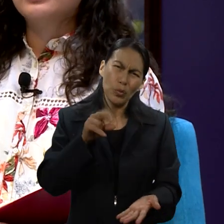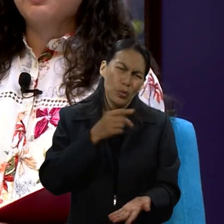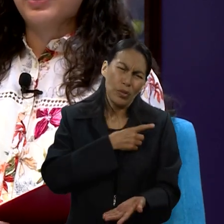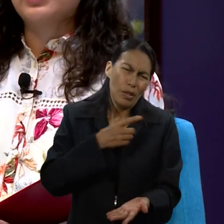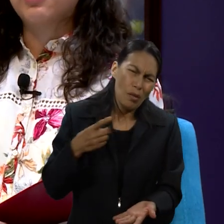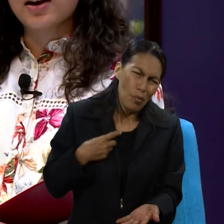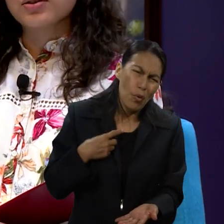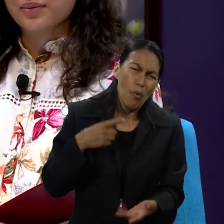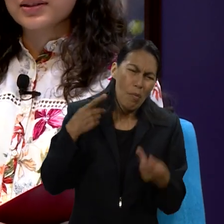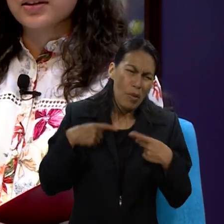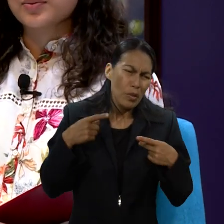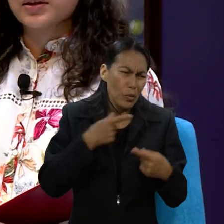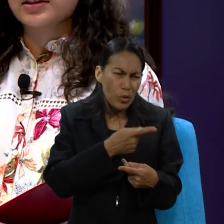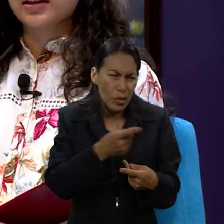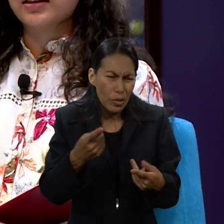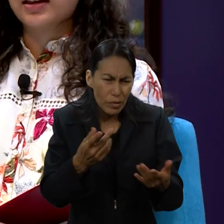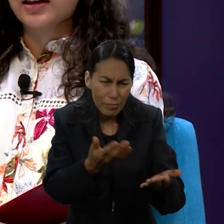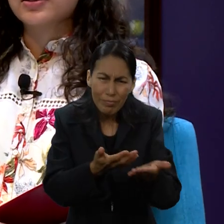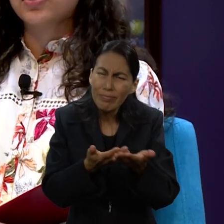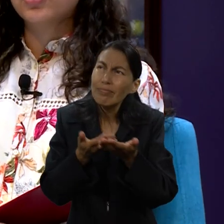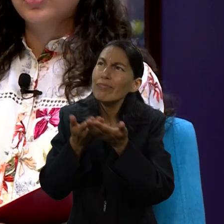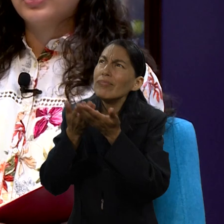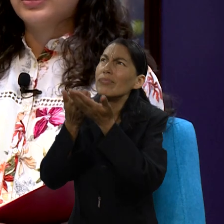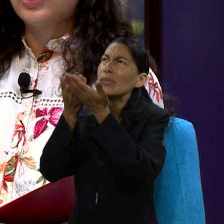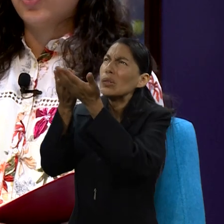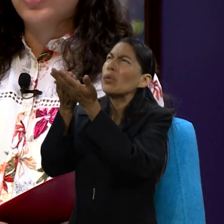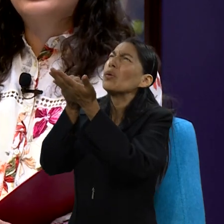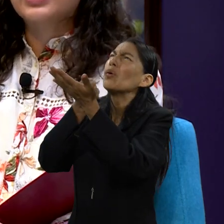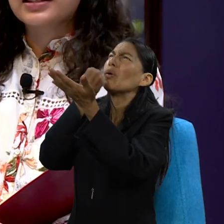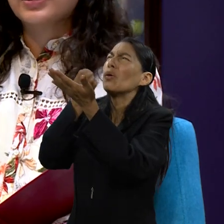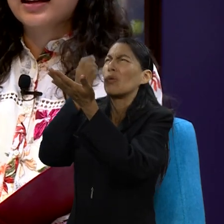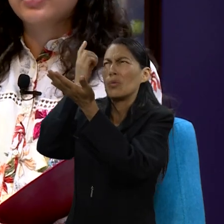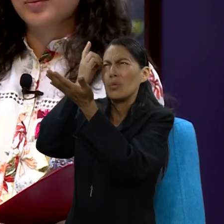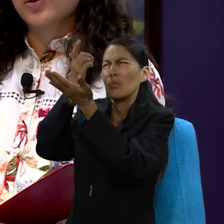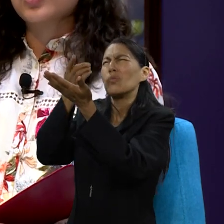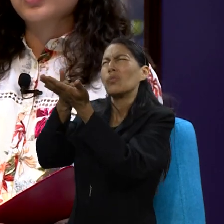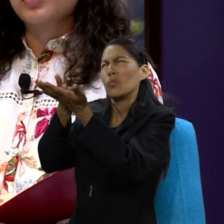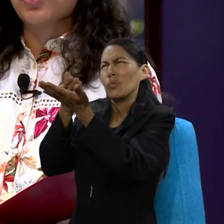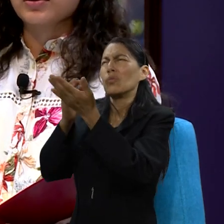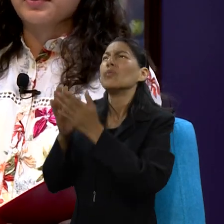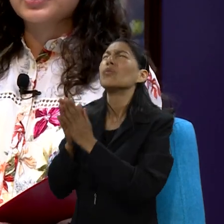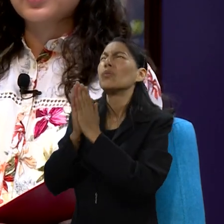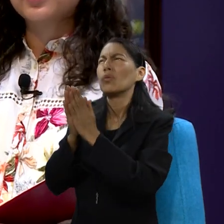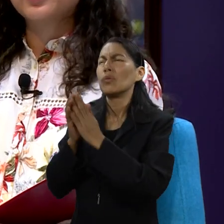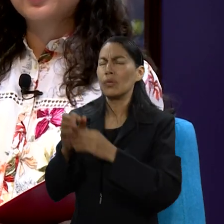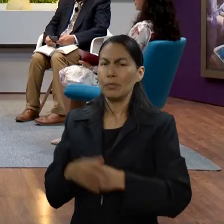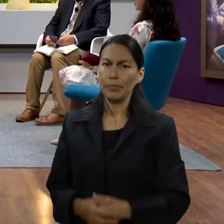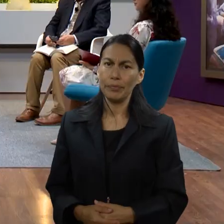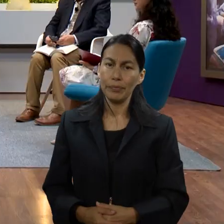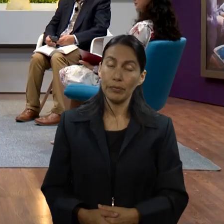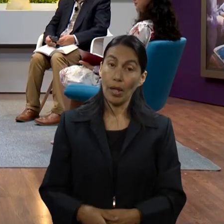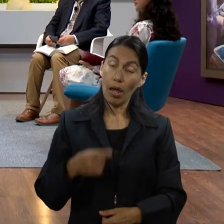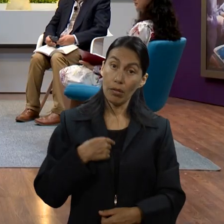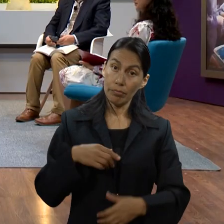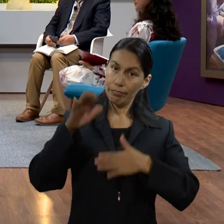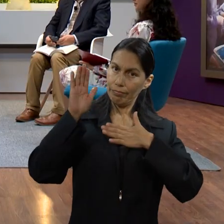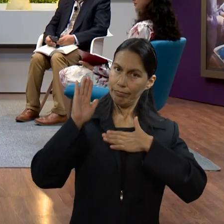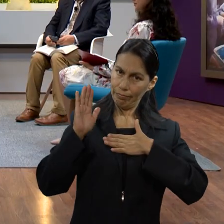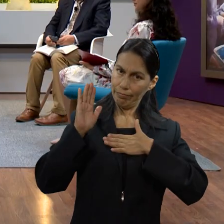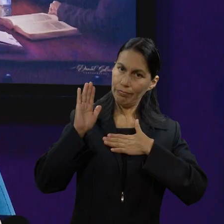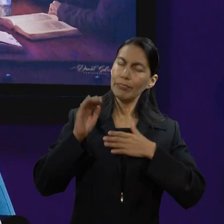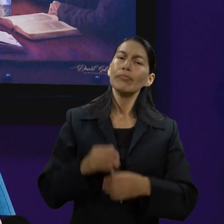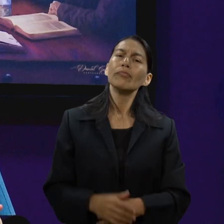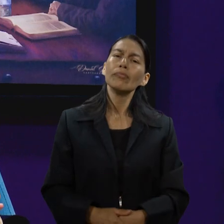para llevar a los demás a los pies de Cristo y interceder por los demás. Amén. Yo me